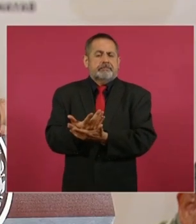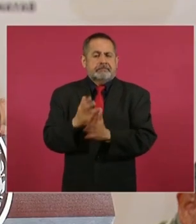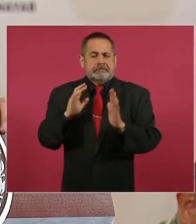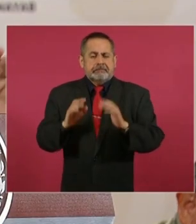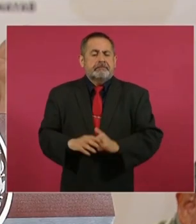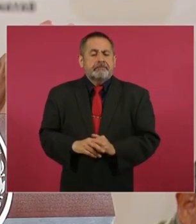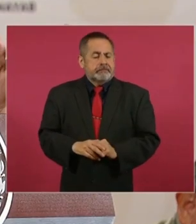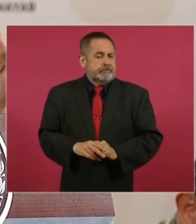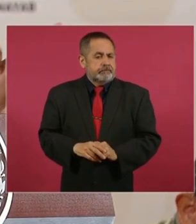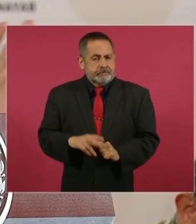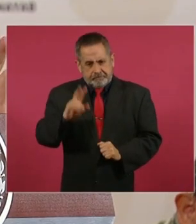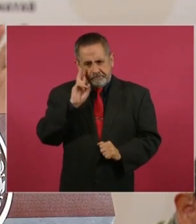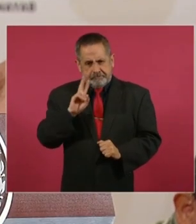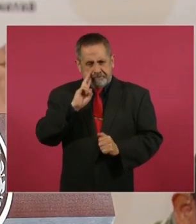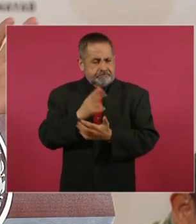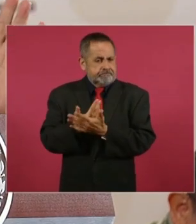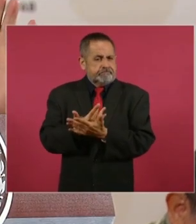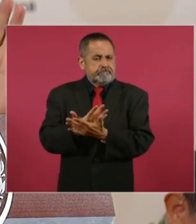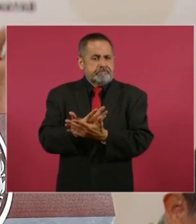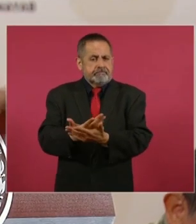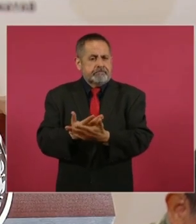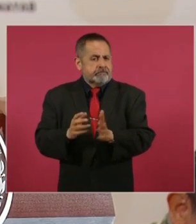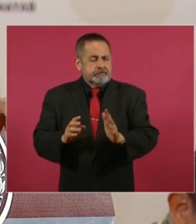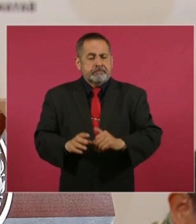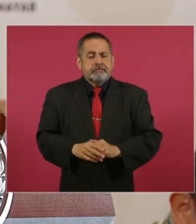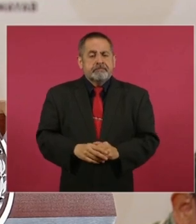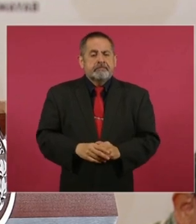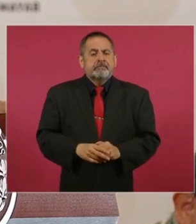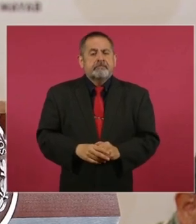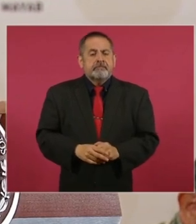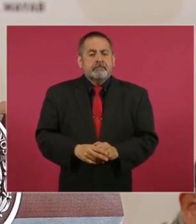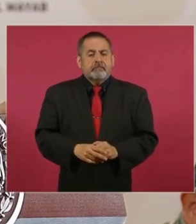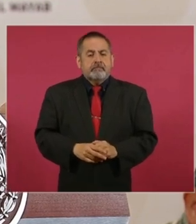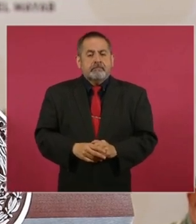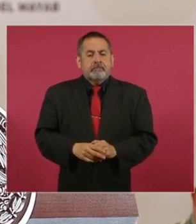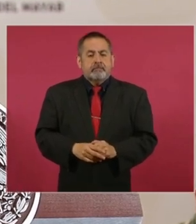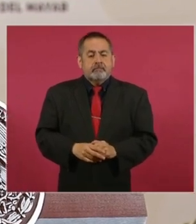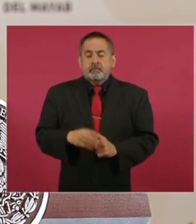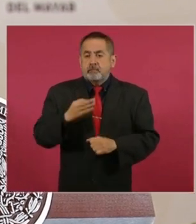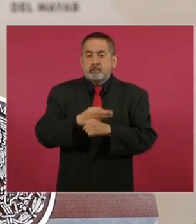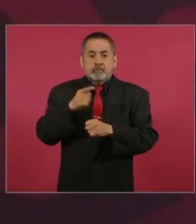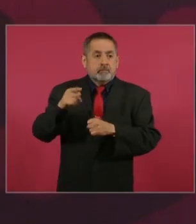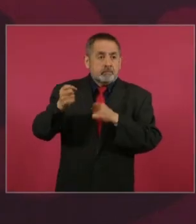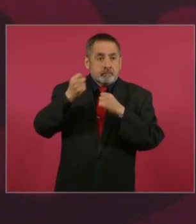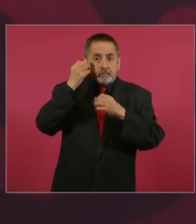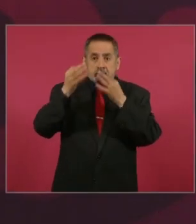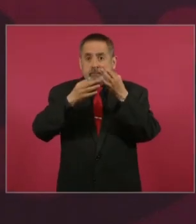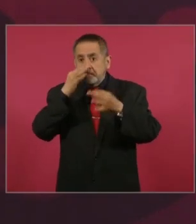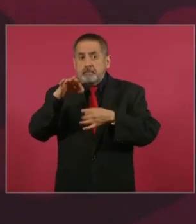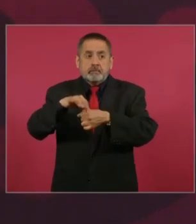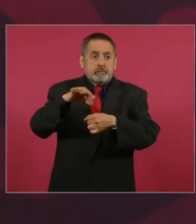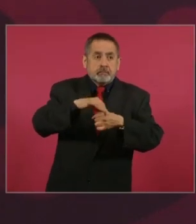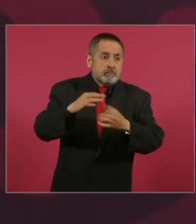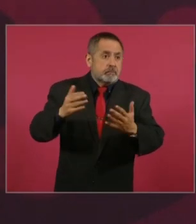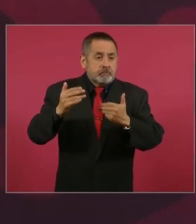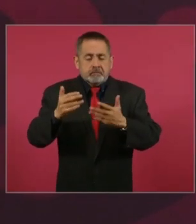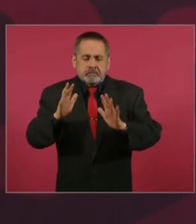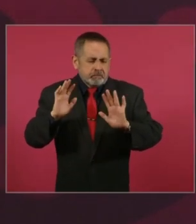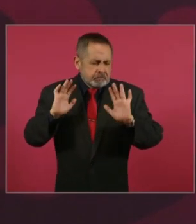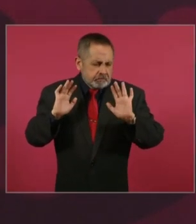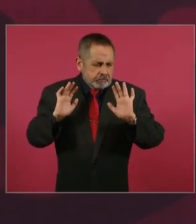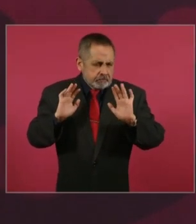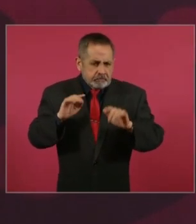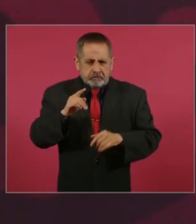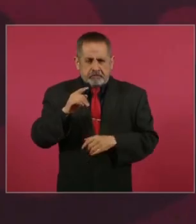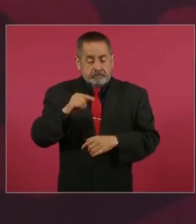Vamos a esperar. Están en las campañas. Lo que supe,